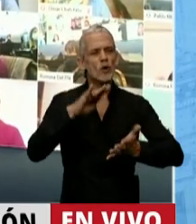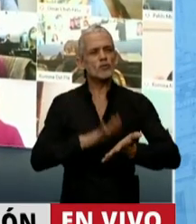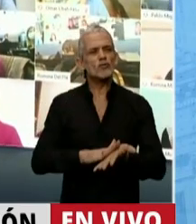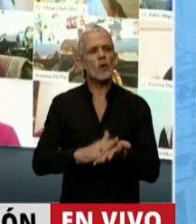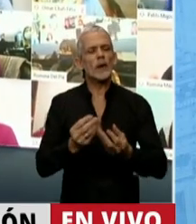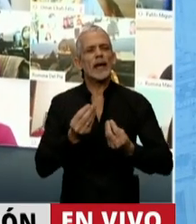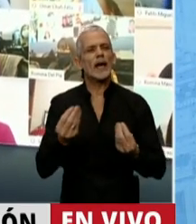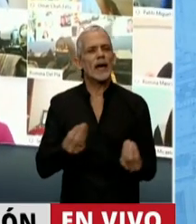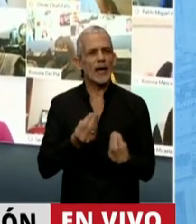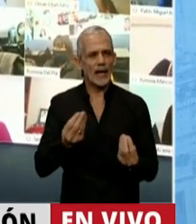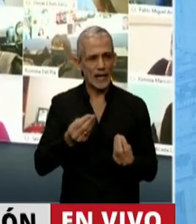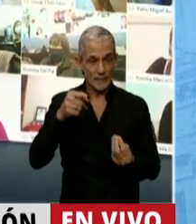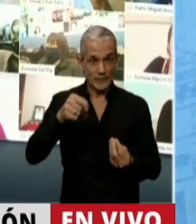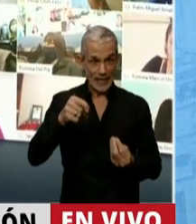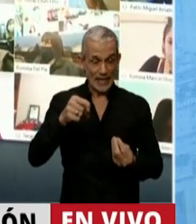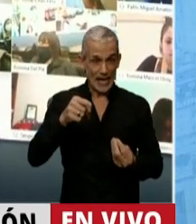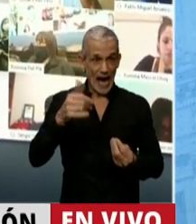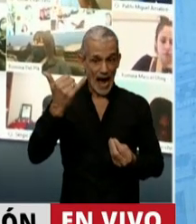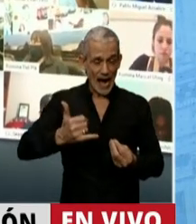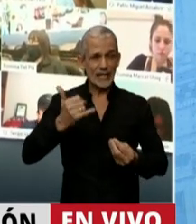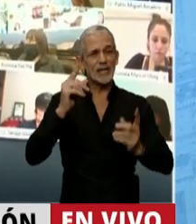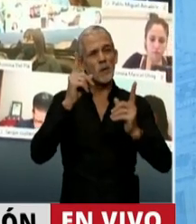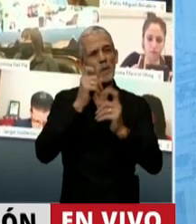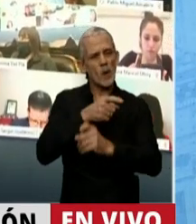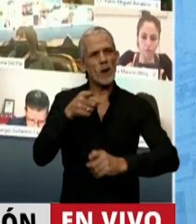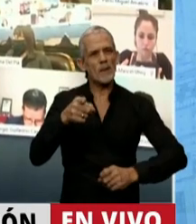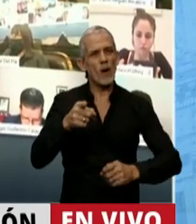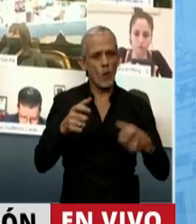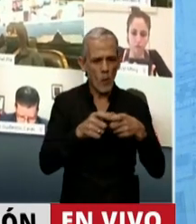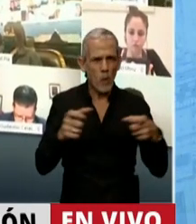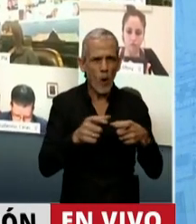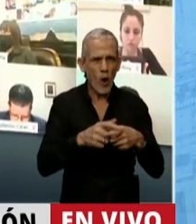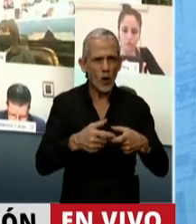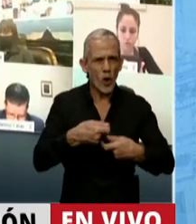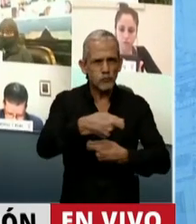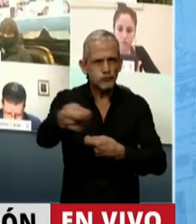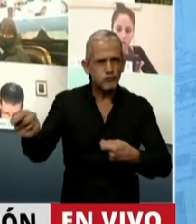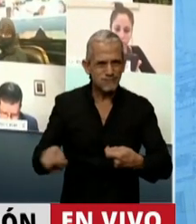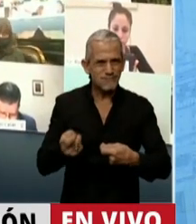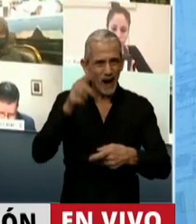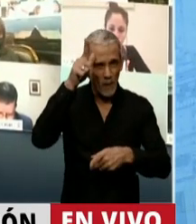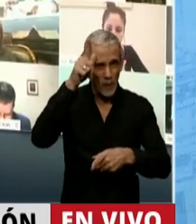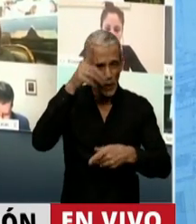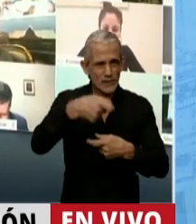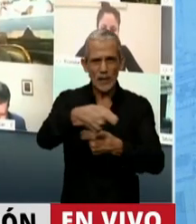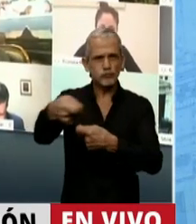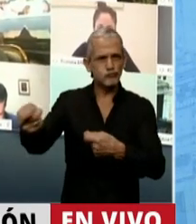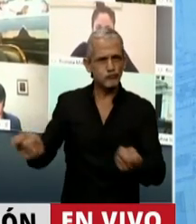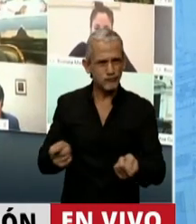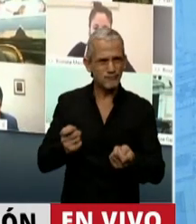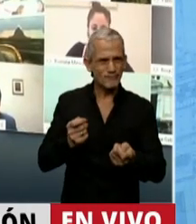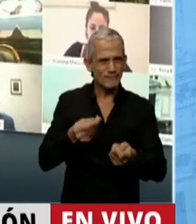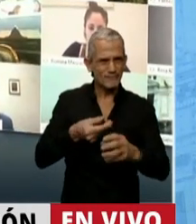de que se les ha generado un bono y una asistencia a las fuerzas de seguridad, entonces